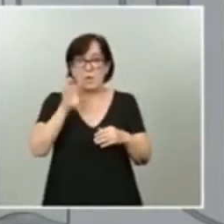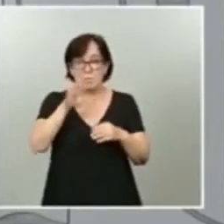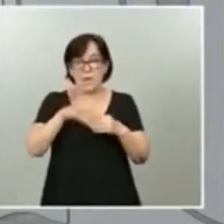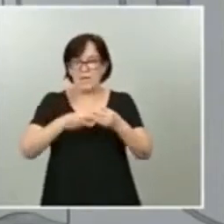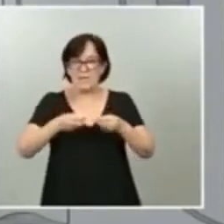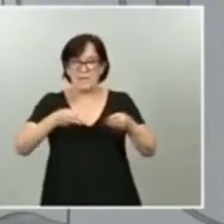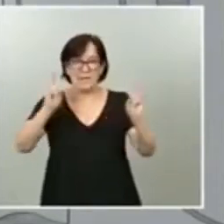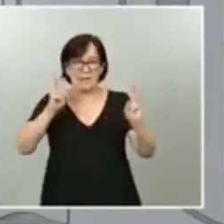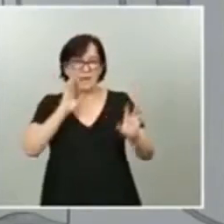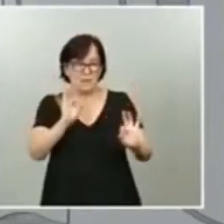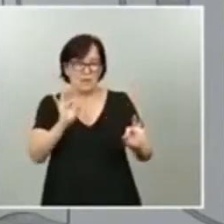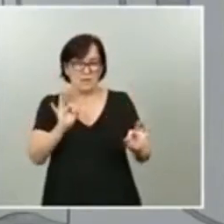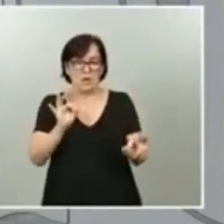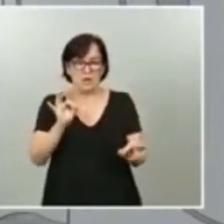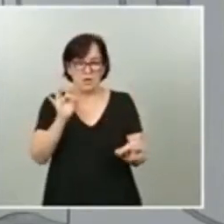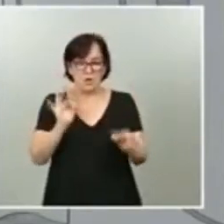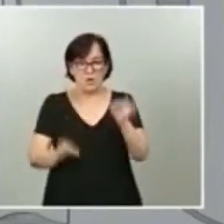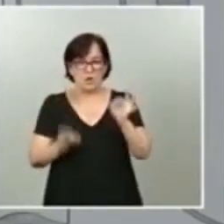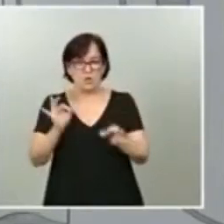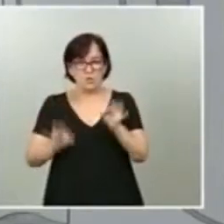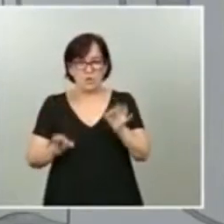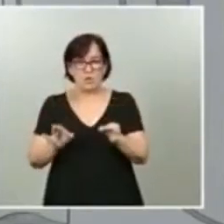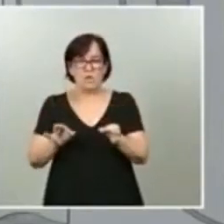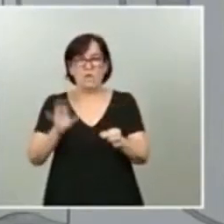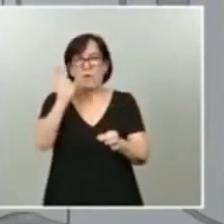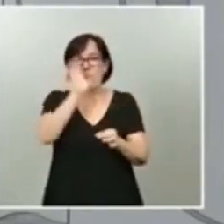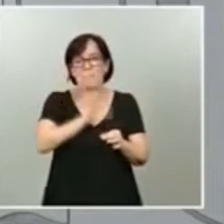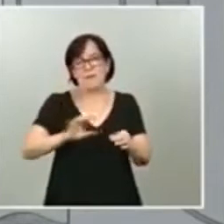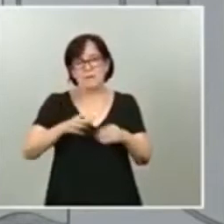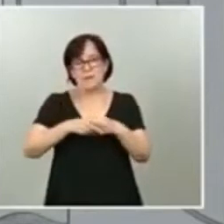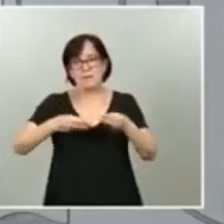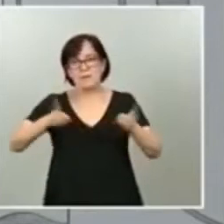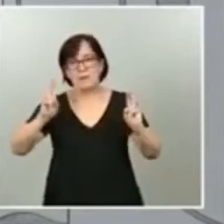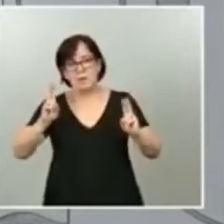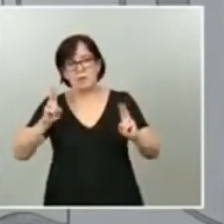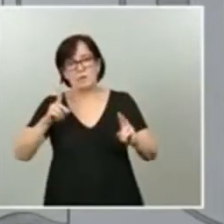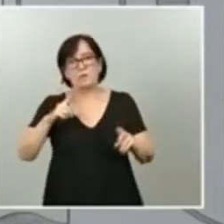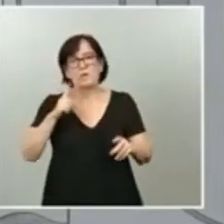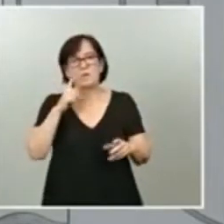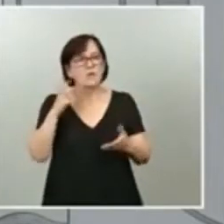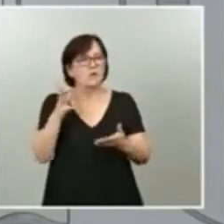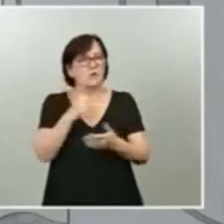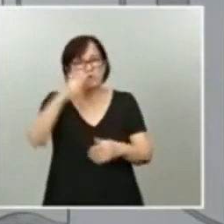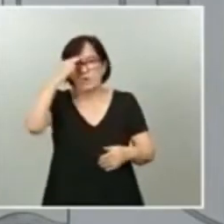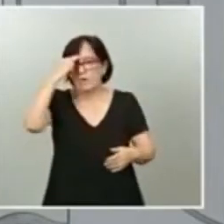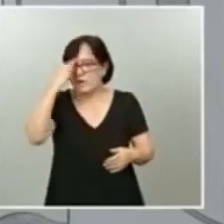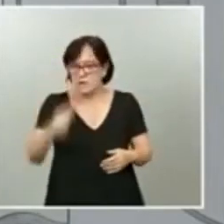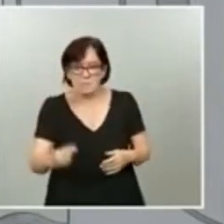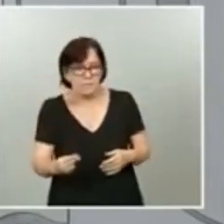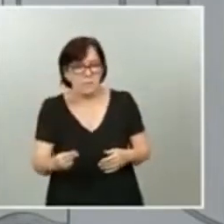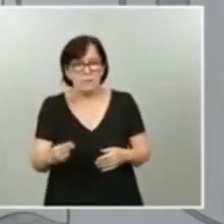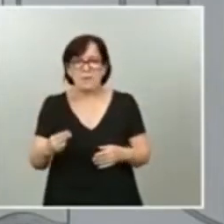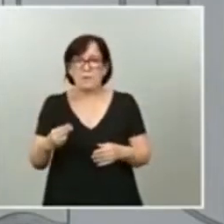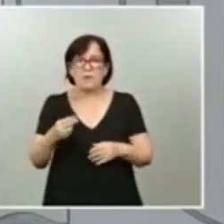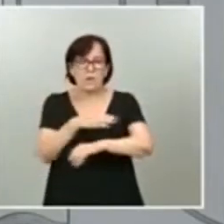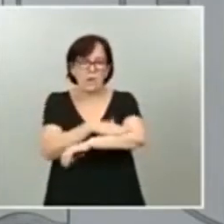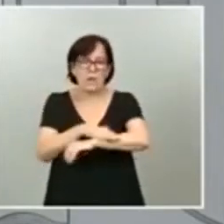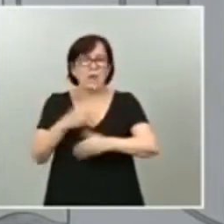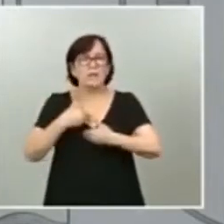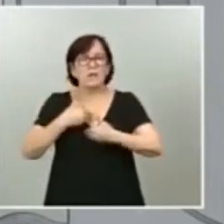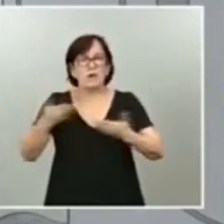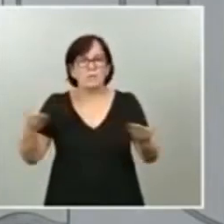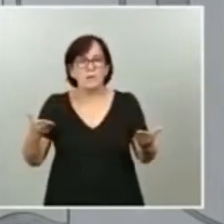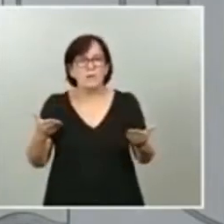y los poderes de la justicia en países democráticos requieren y reciben todo el respeto por parte de este Gobierno y hay que confiar en que ese